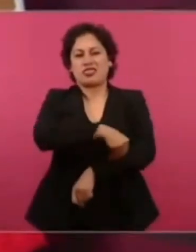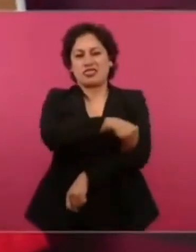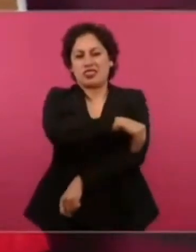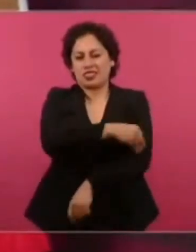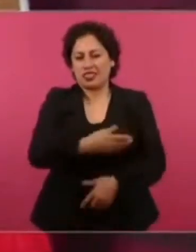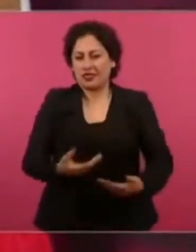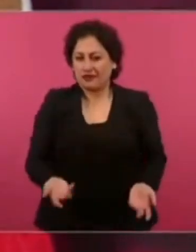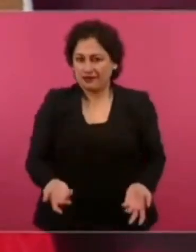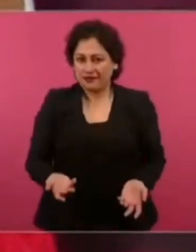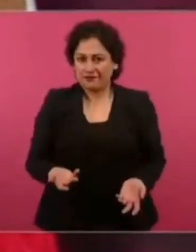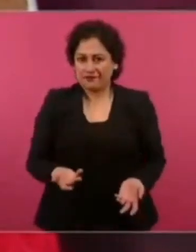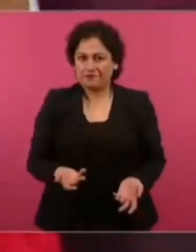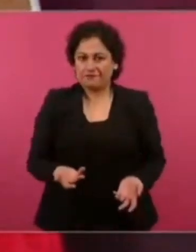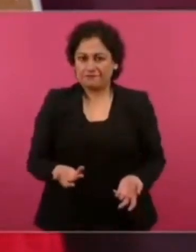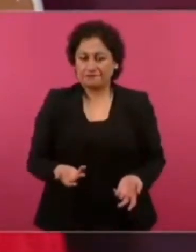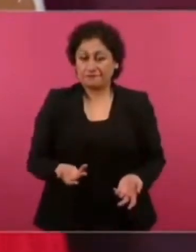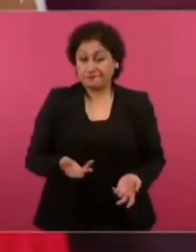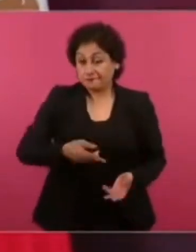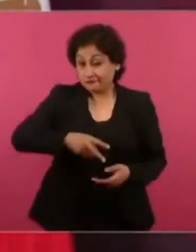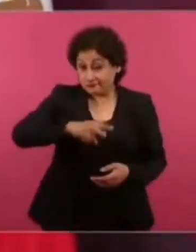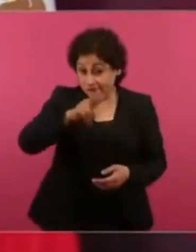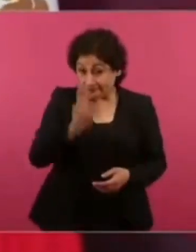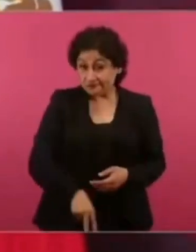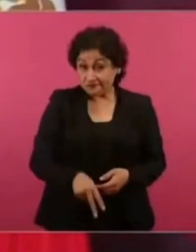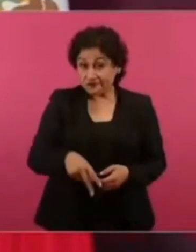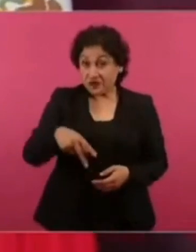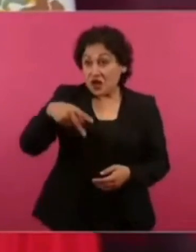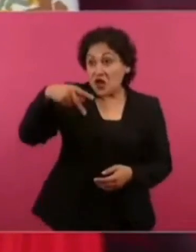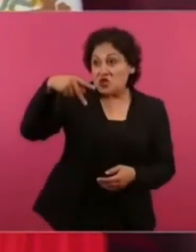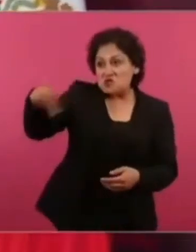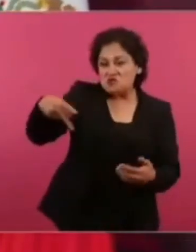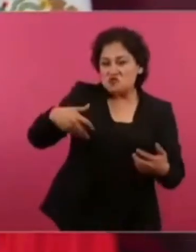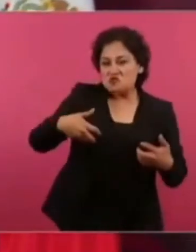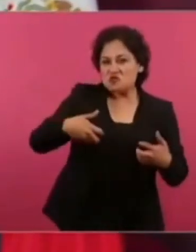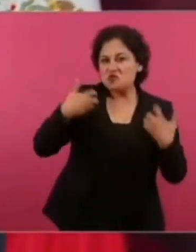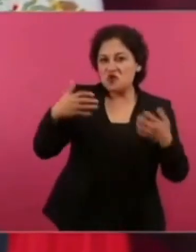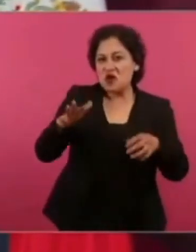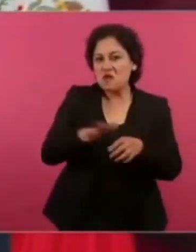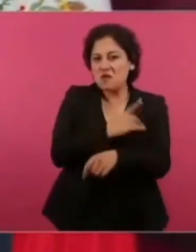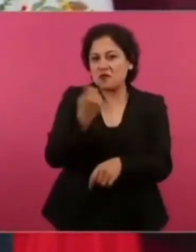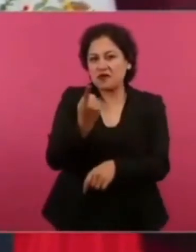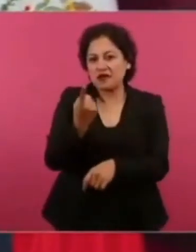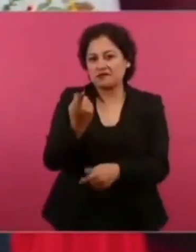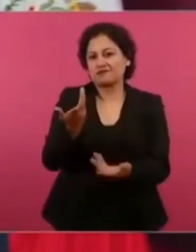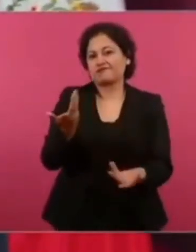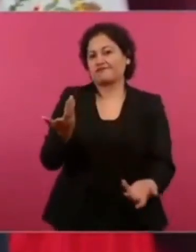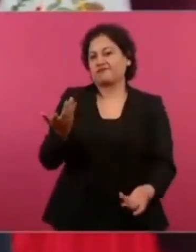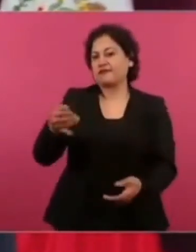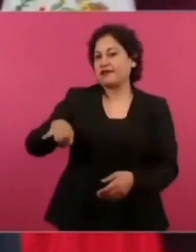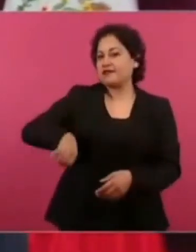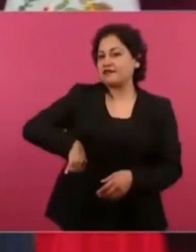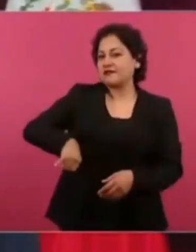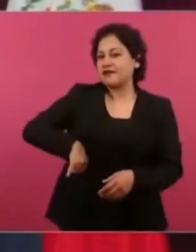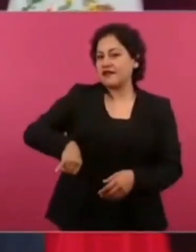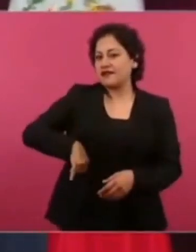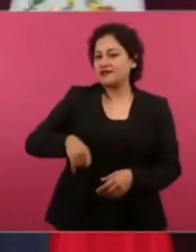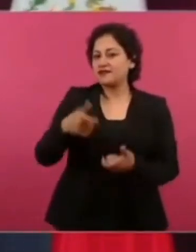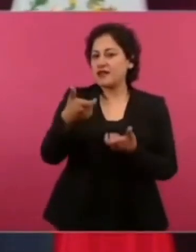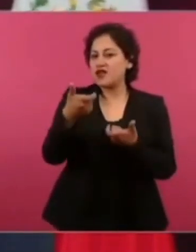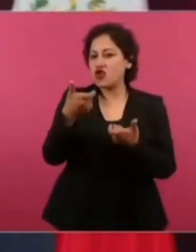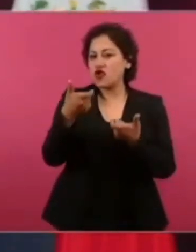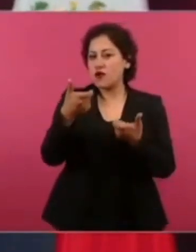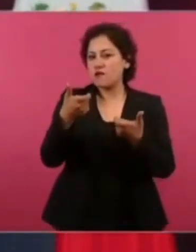es el interés económico y el hambre del dinero,